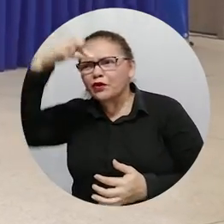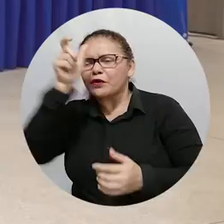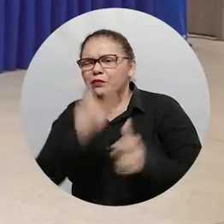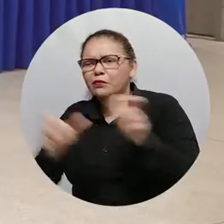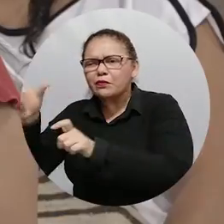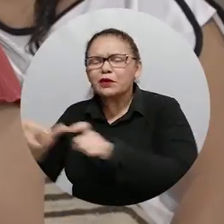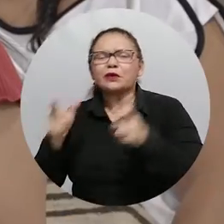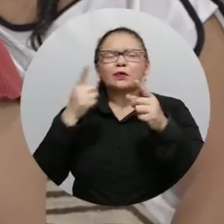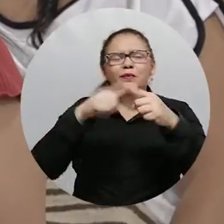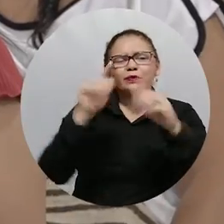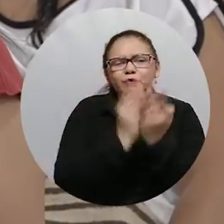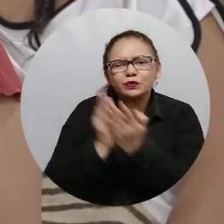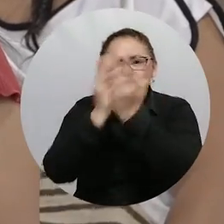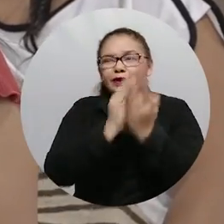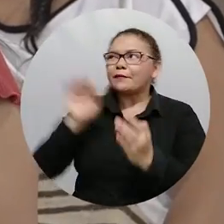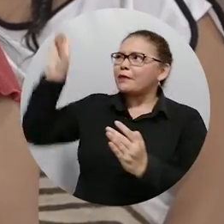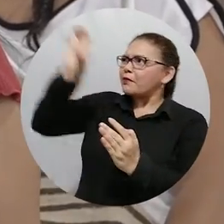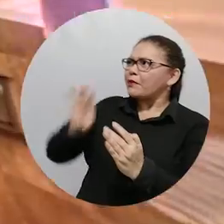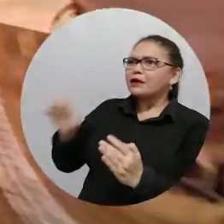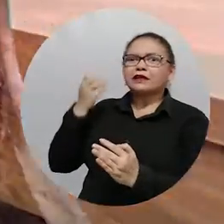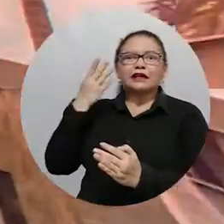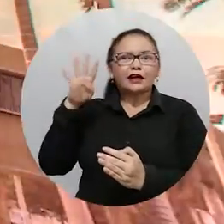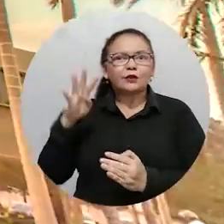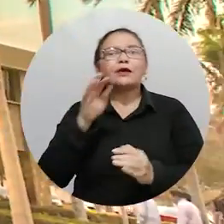países y 38 instituciones.